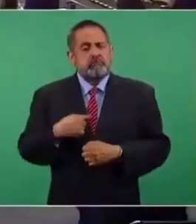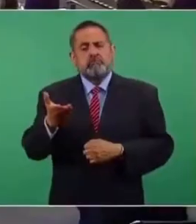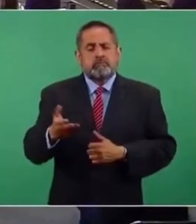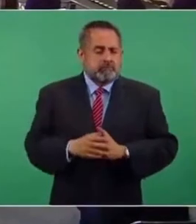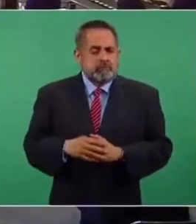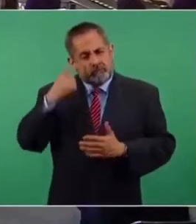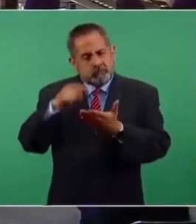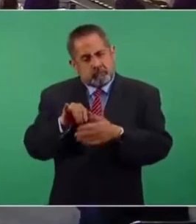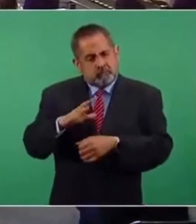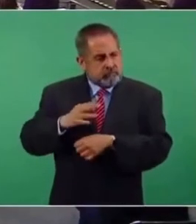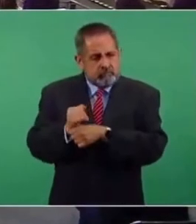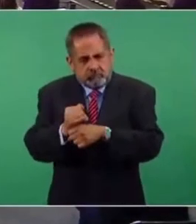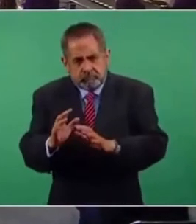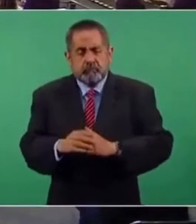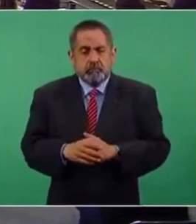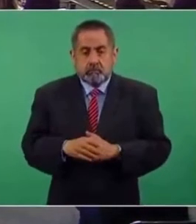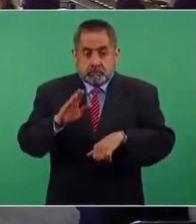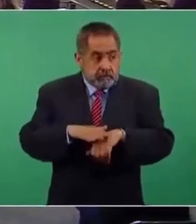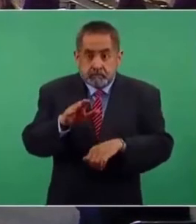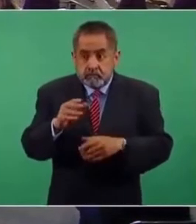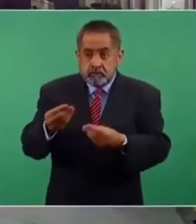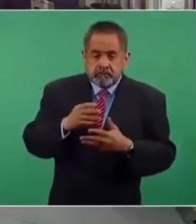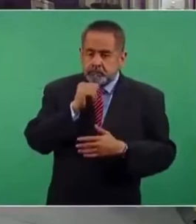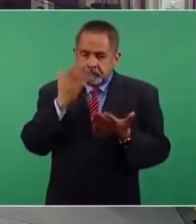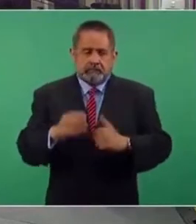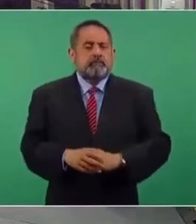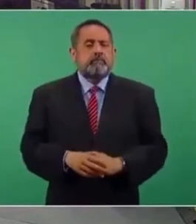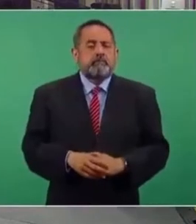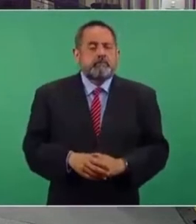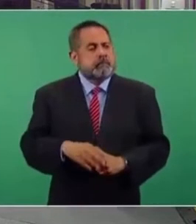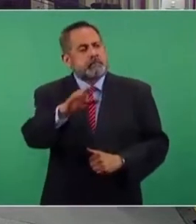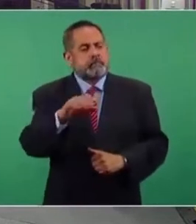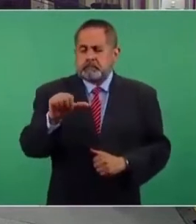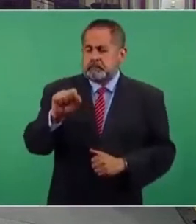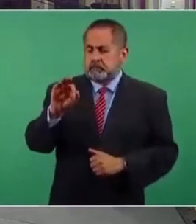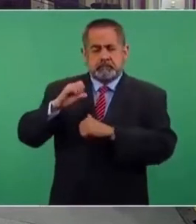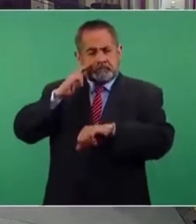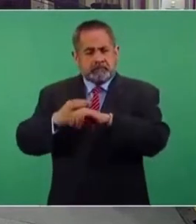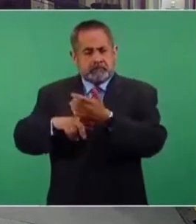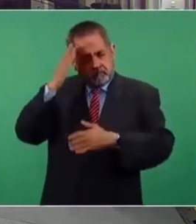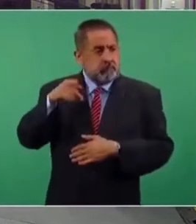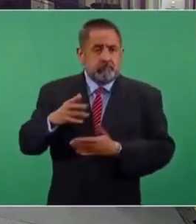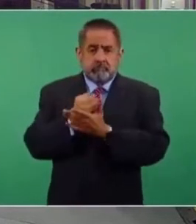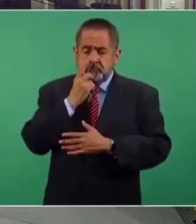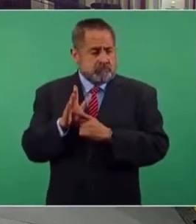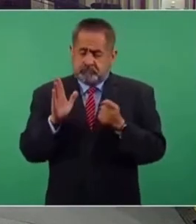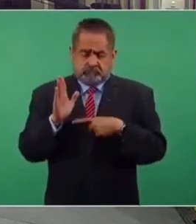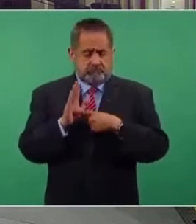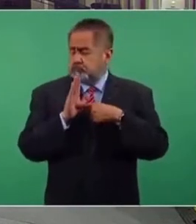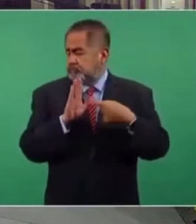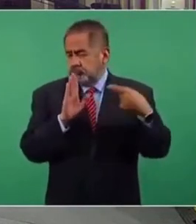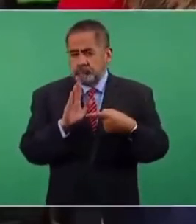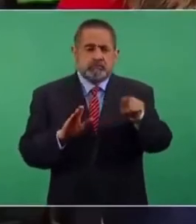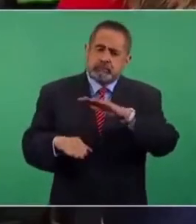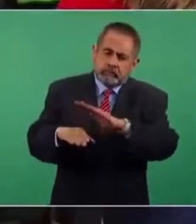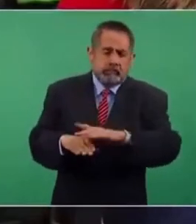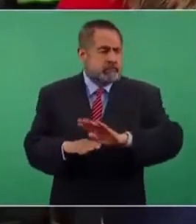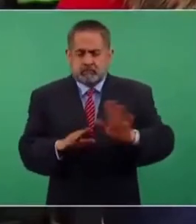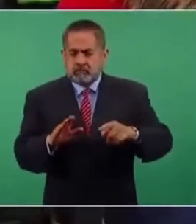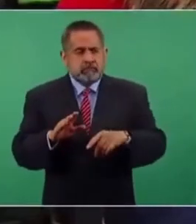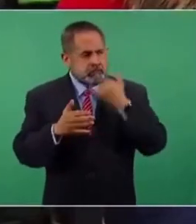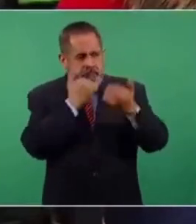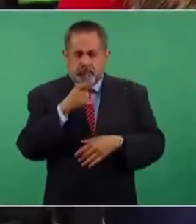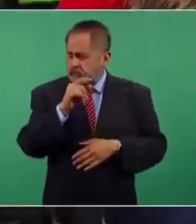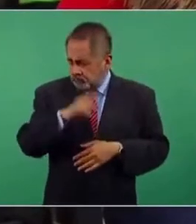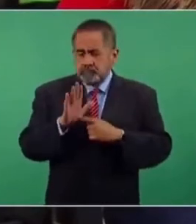Presidente, sí, se está haciendo la investigación. No tengo más conocimiento. Realmente la auditoría especial no se desiste de lo que él presentó, pese a estos comentarios y reconocimientos de que hubo un